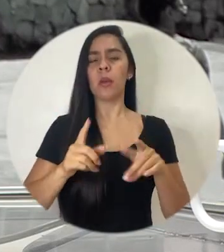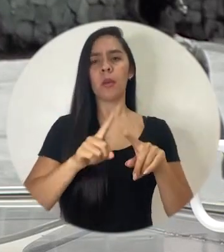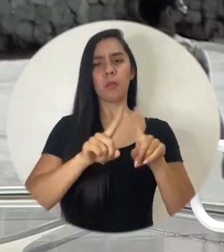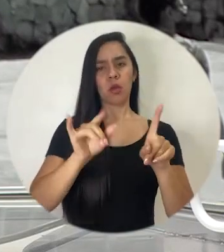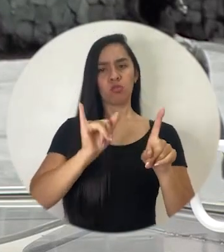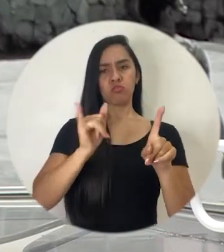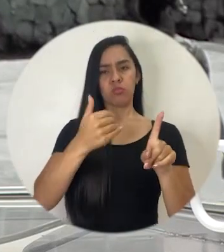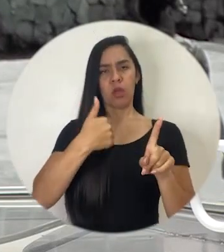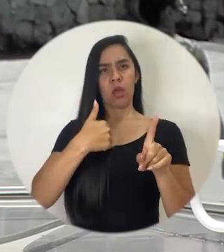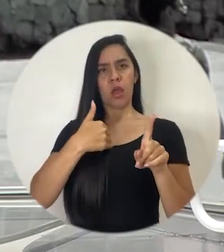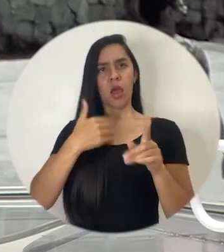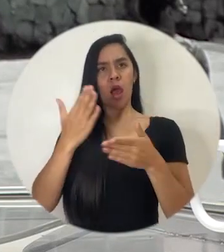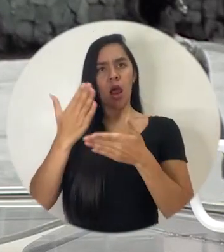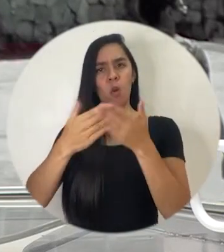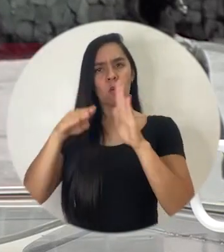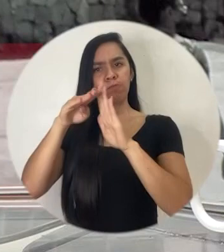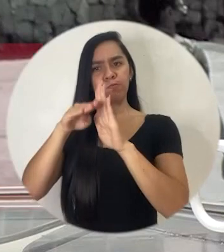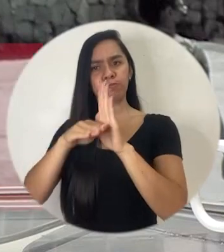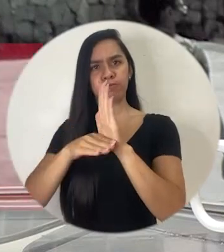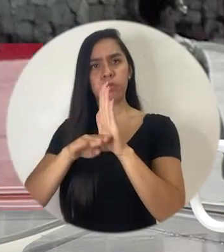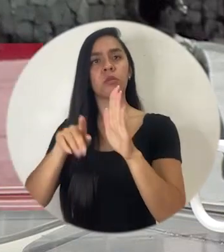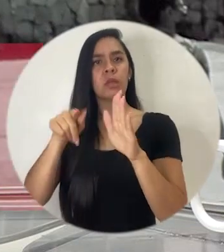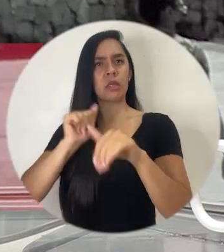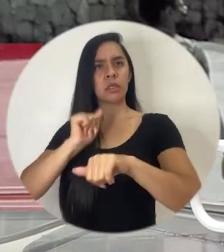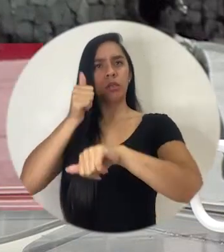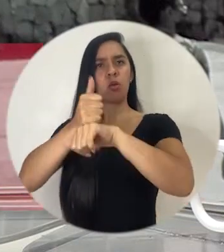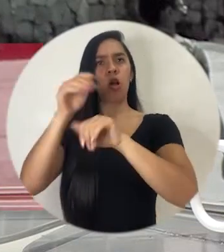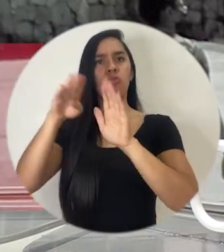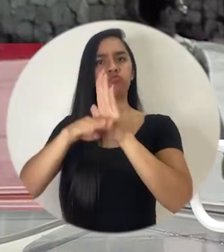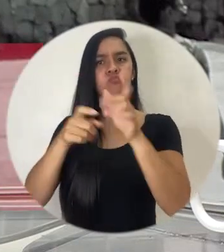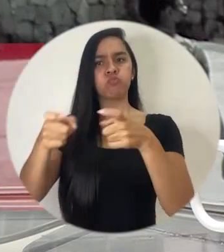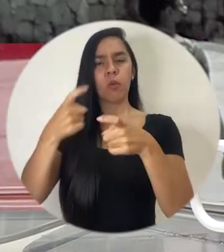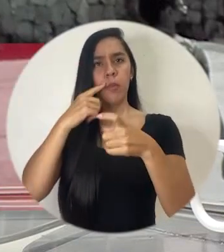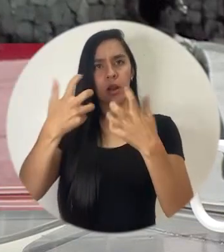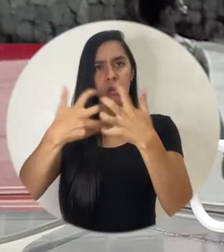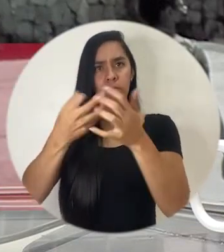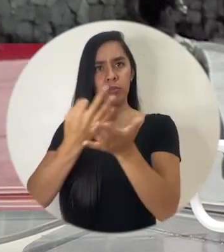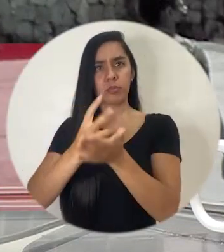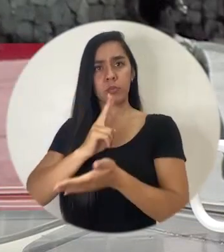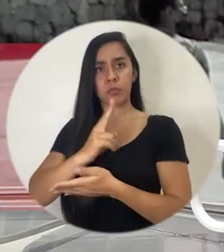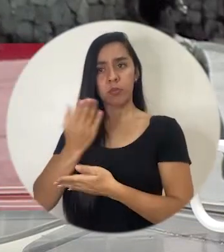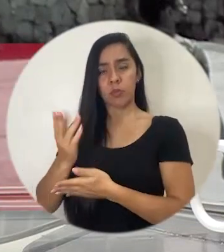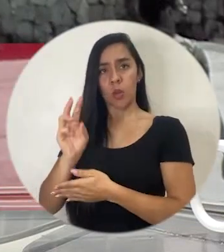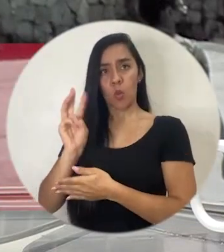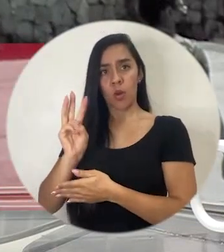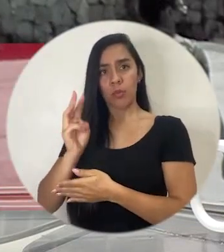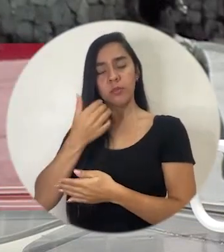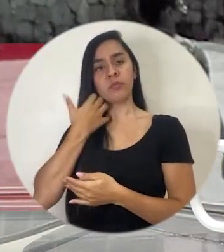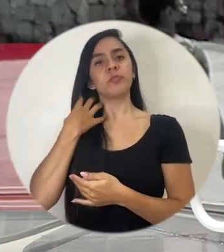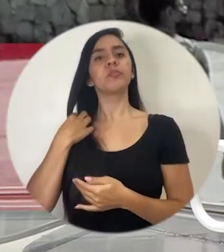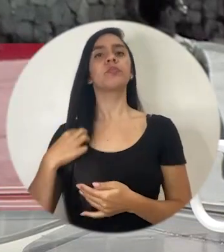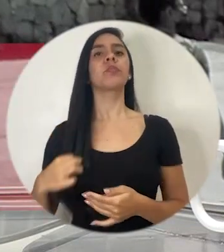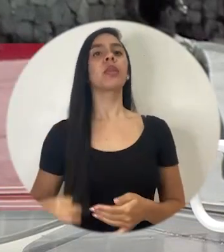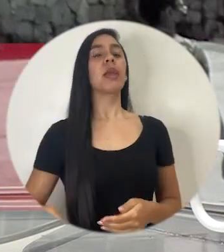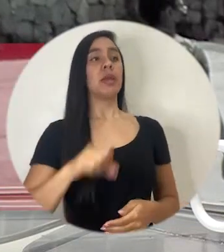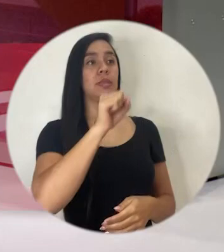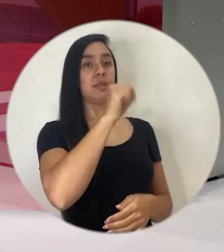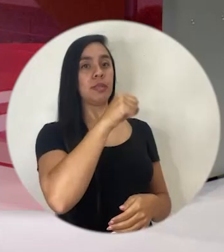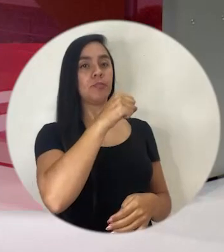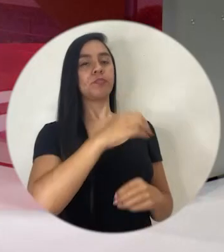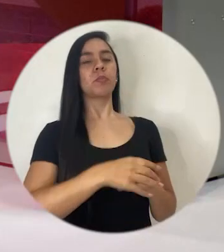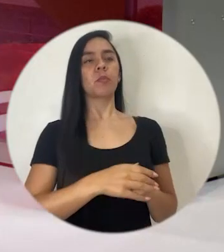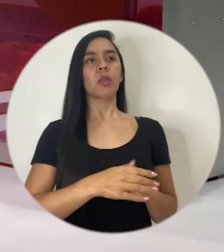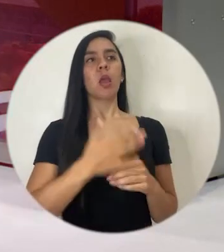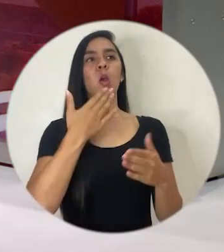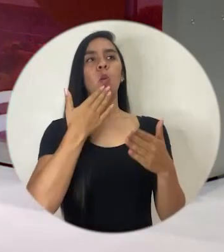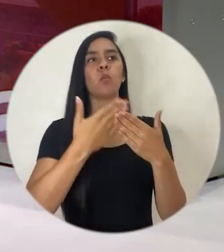también tuvo una serie de... se establecieron una serie de regulaciones también para las entidades financieras. Don Juan. Sí.